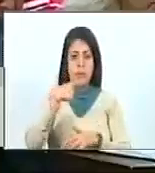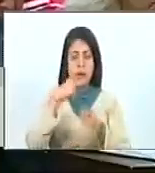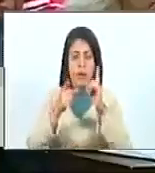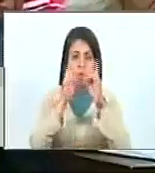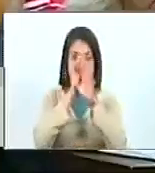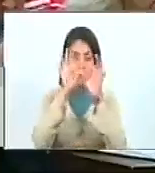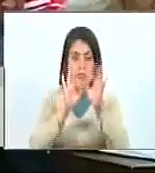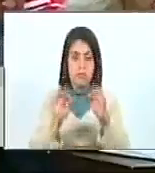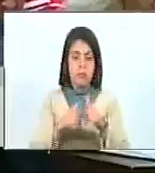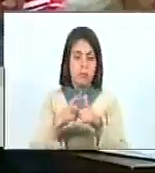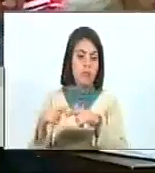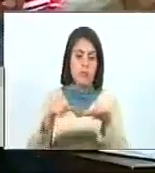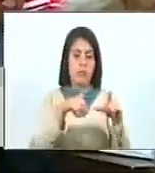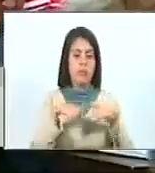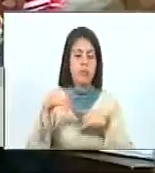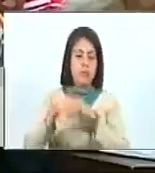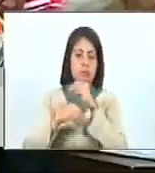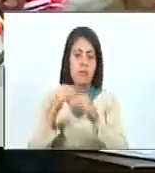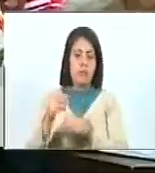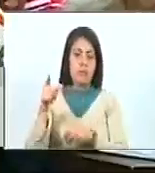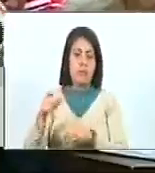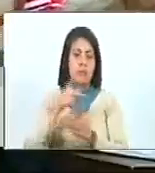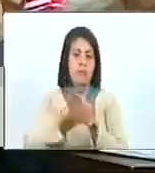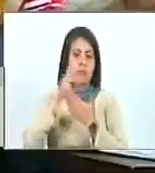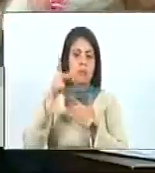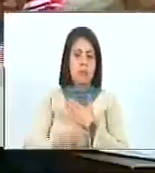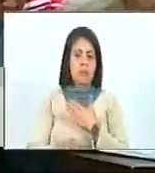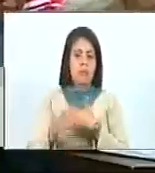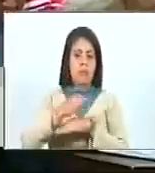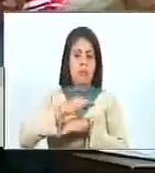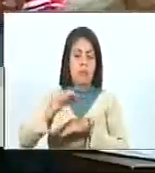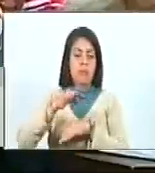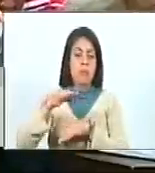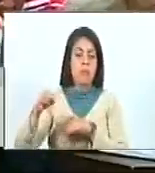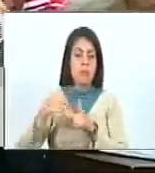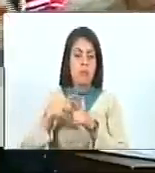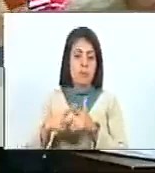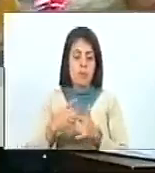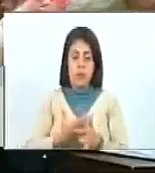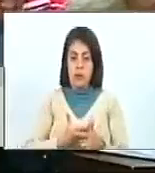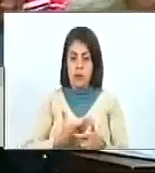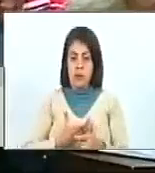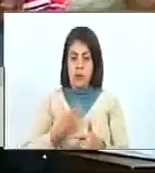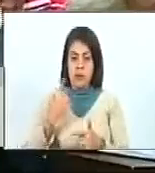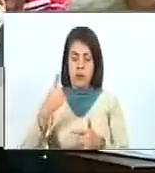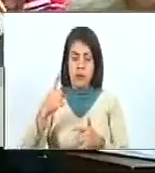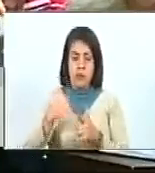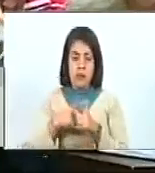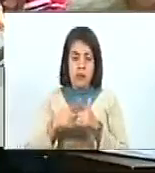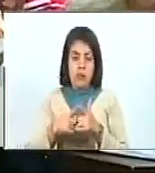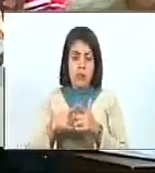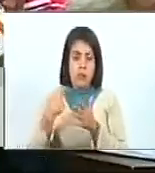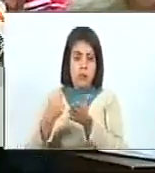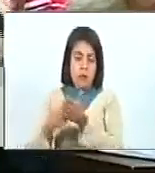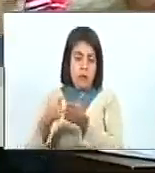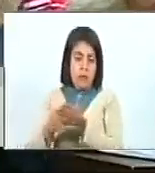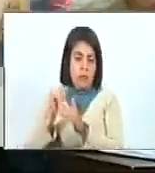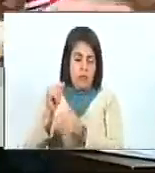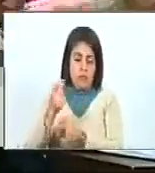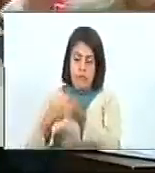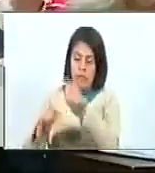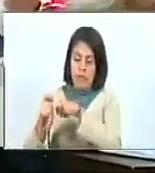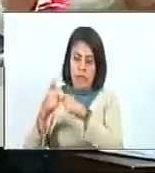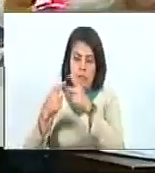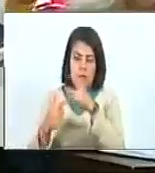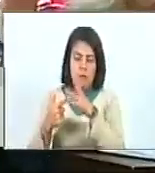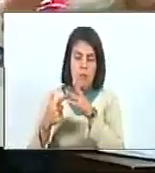manera, en los consejos locales de planificación en los municipios, los alcaldes de derecha se pagan y se dan el vuelto, colocan